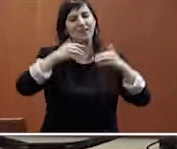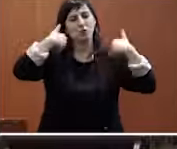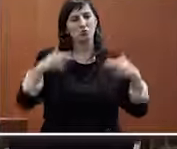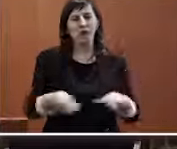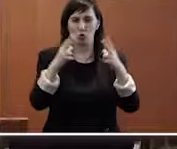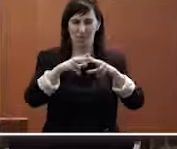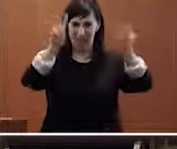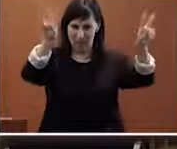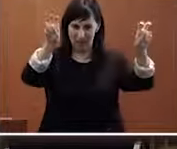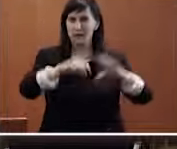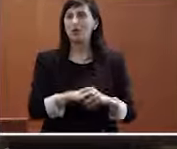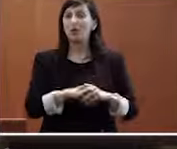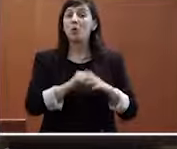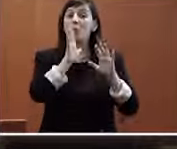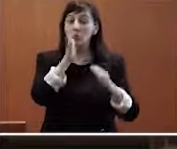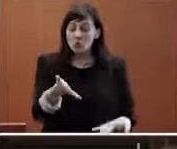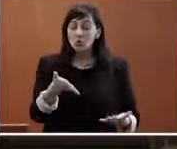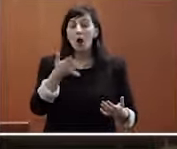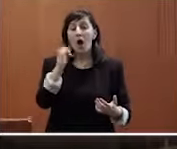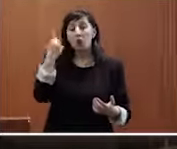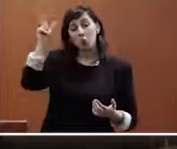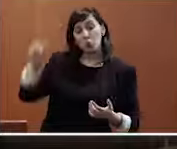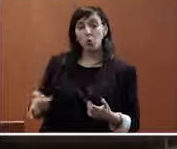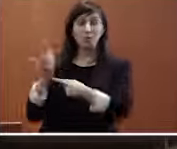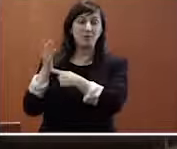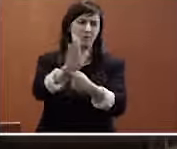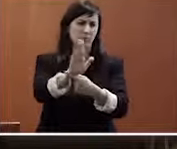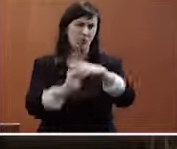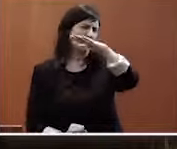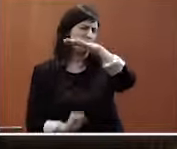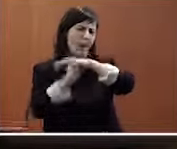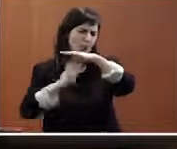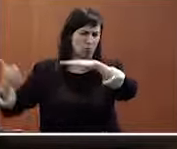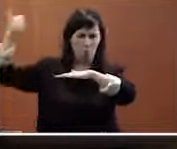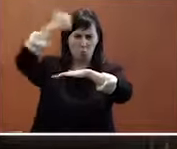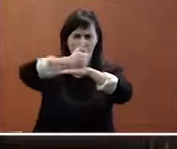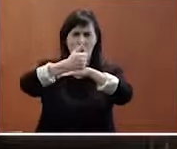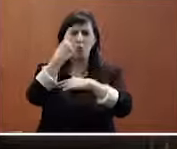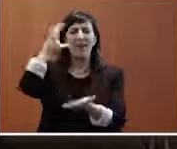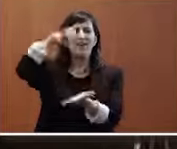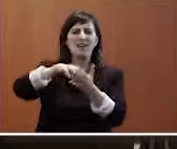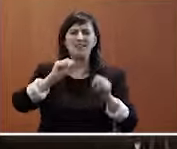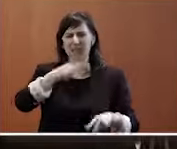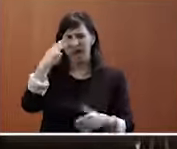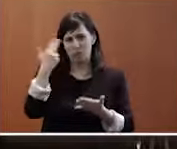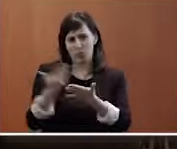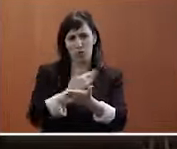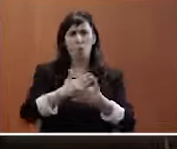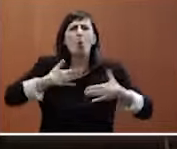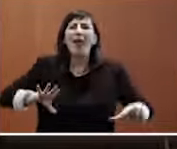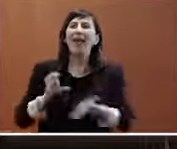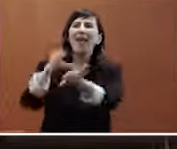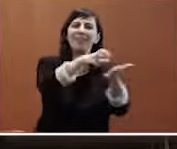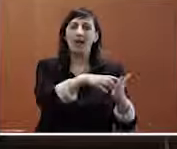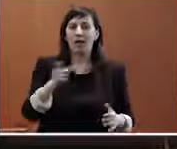social. En ese sentido, tenemos aquí a un representante máximo de una entidad sin ánimo de lucro que no es cualquier entidad.